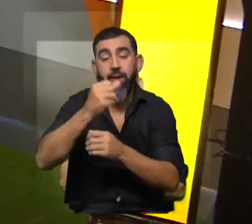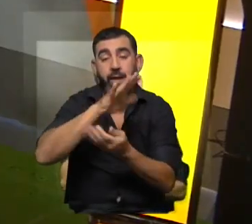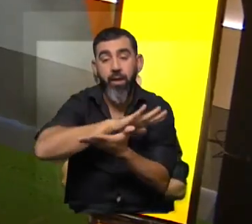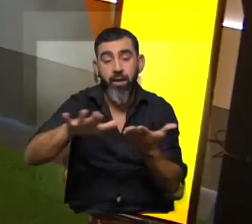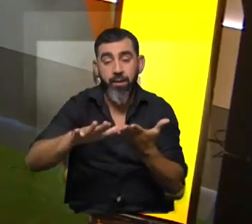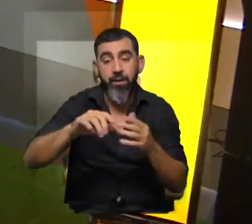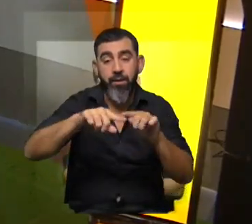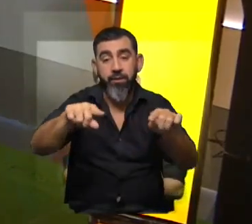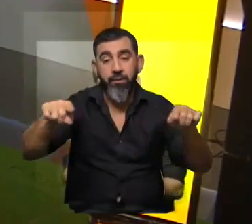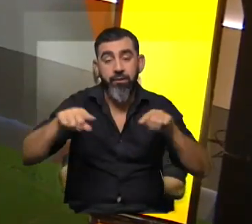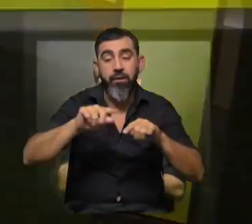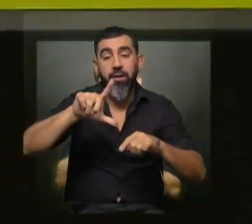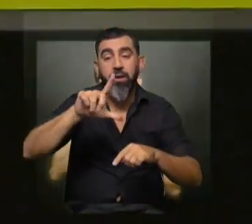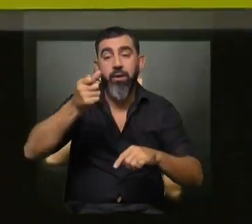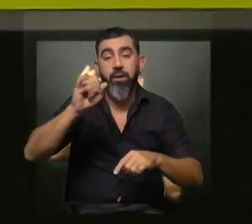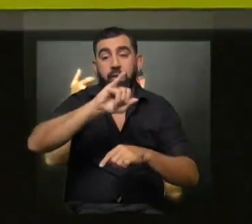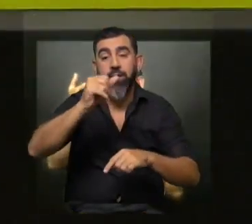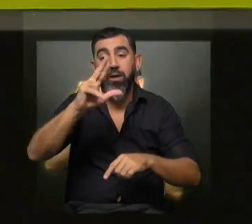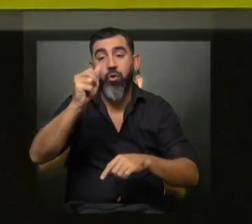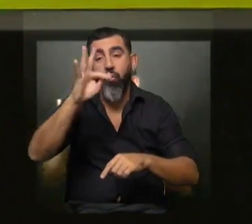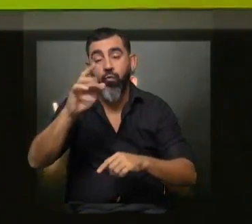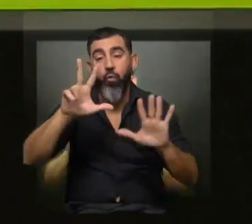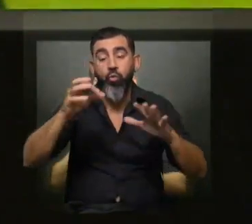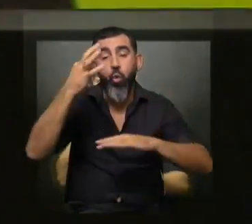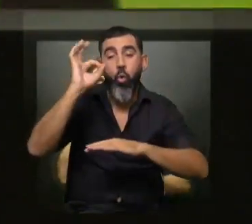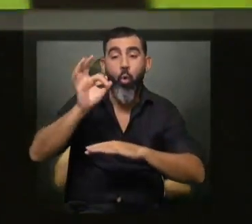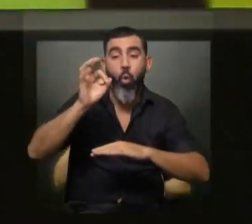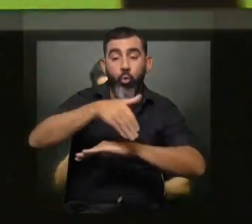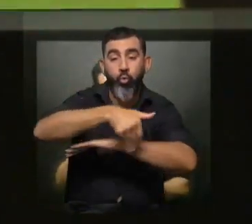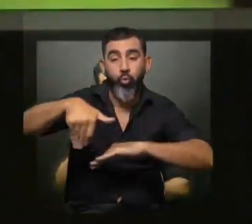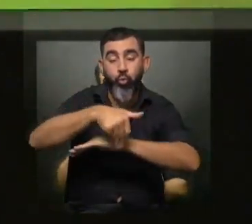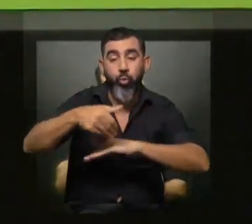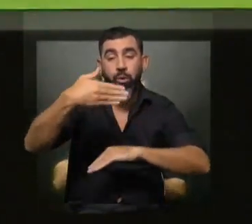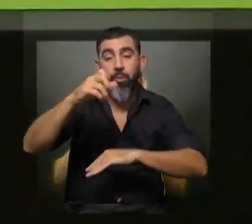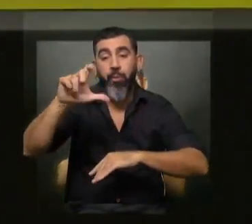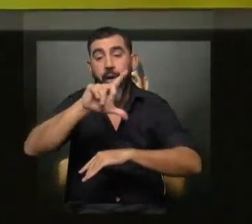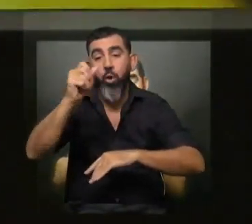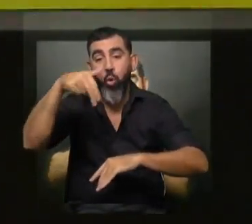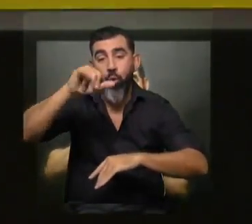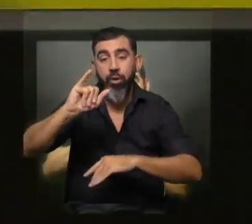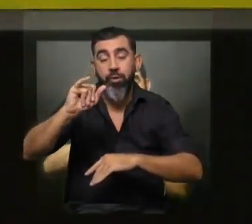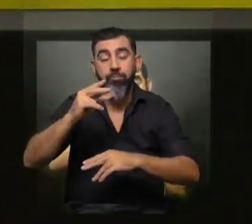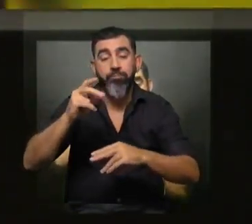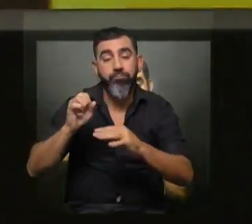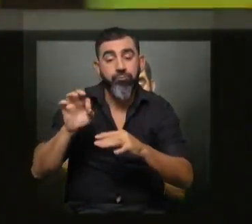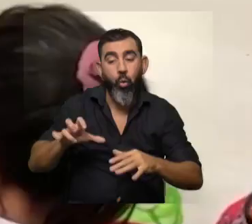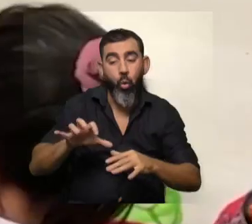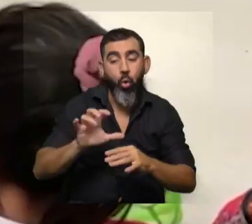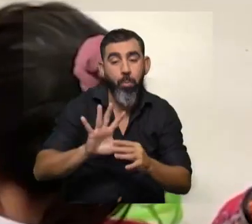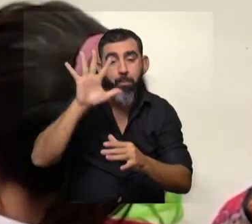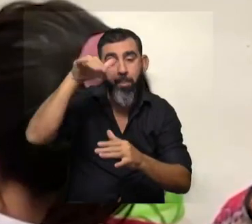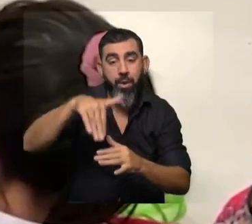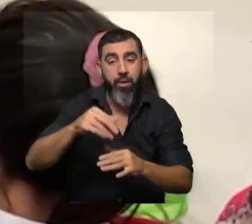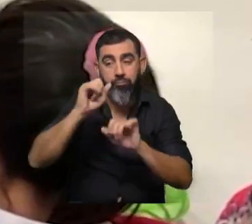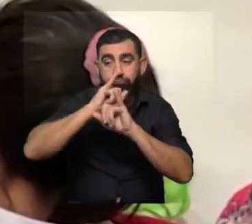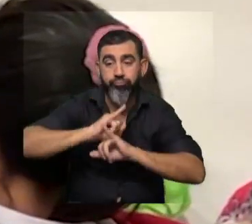Lazaroff en 8 de octubre y José Beloni. La obra se llama El hormiguero y fue creada especialmente para divulgar